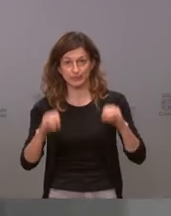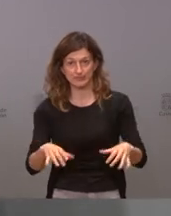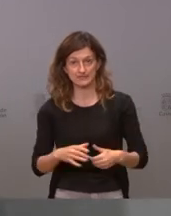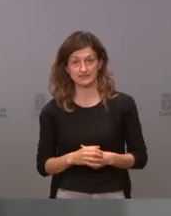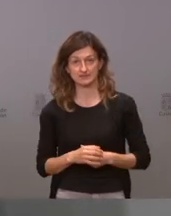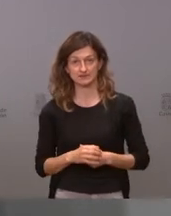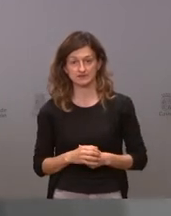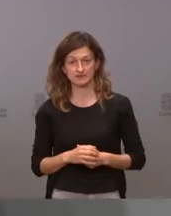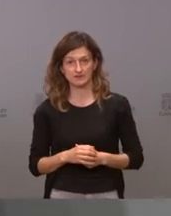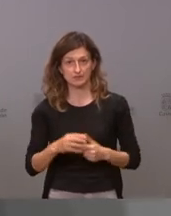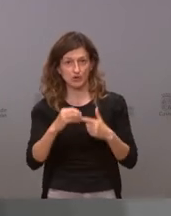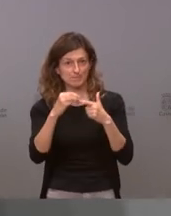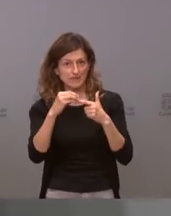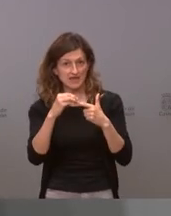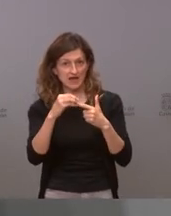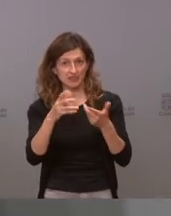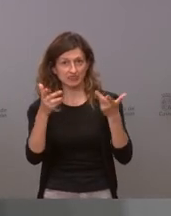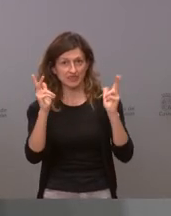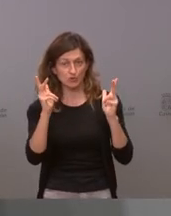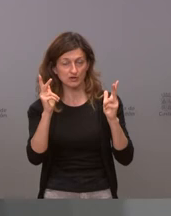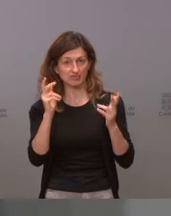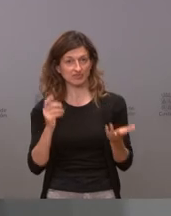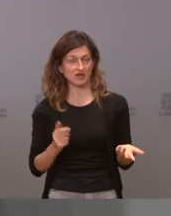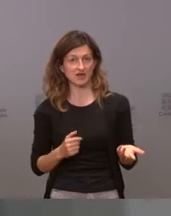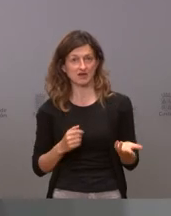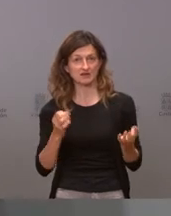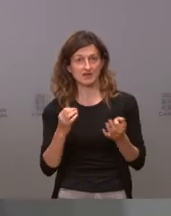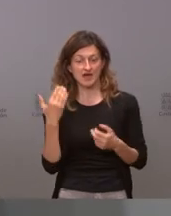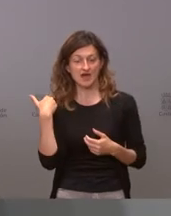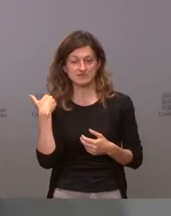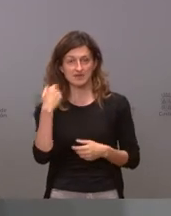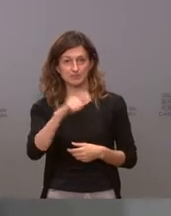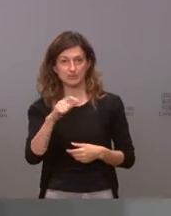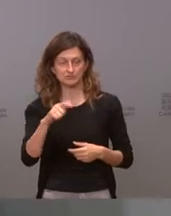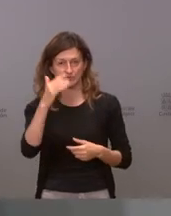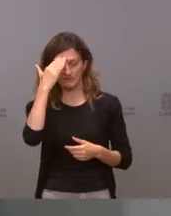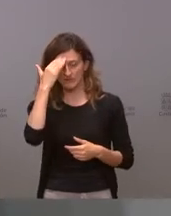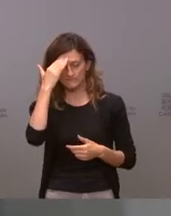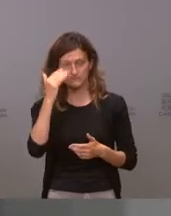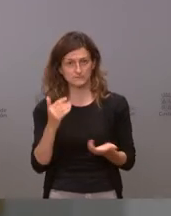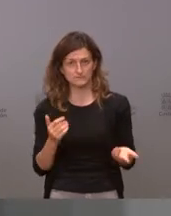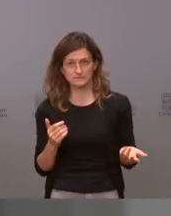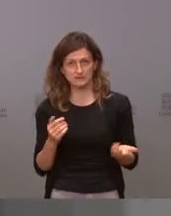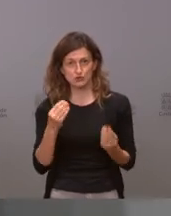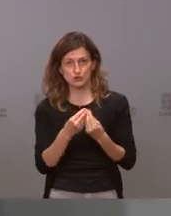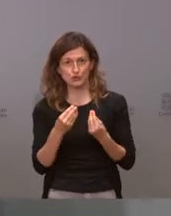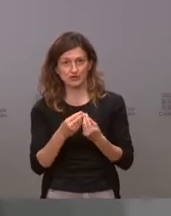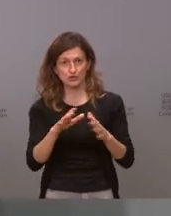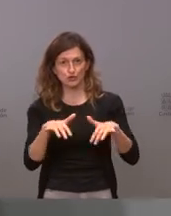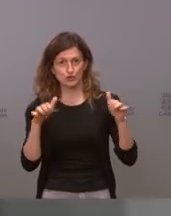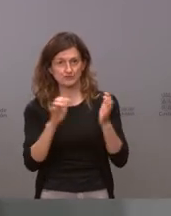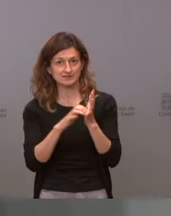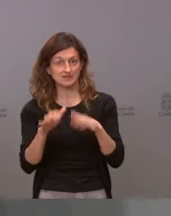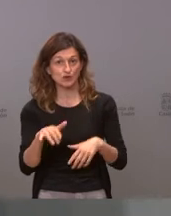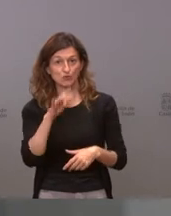uno de los pilares de la democracia liberal ayer había gente rasgándose las vestiduras en las cortes de Castilla y León